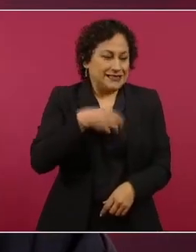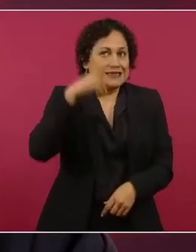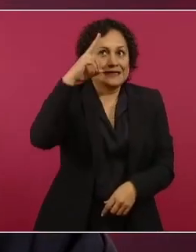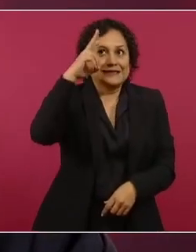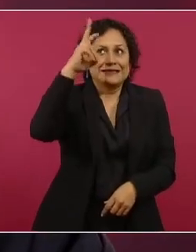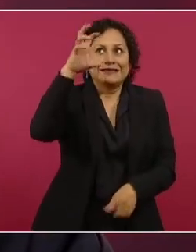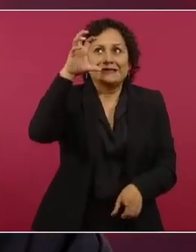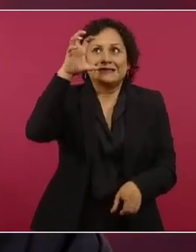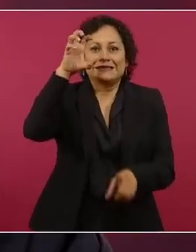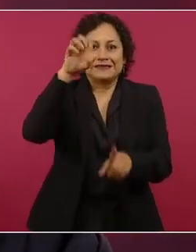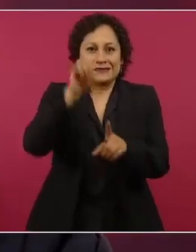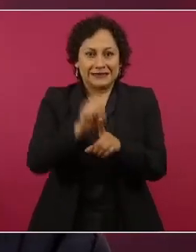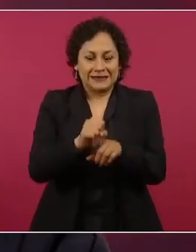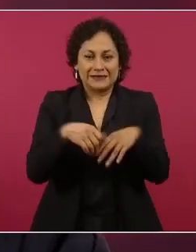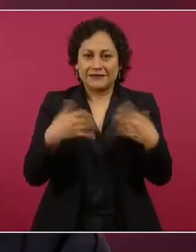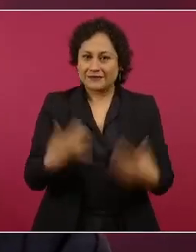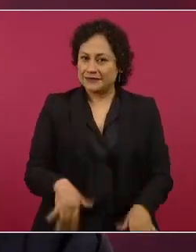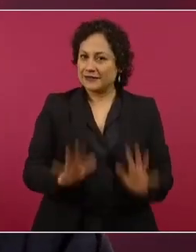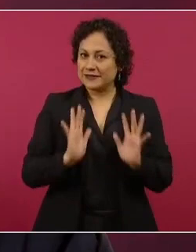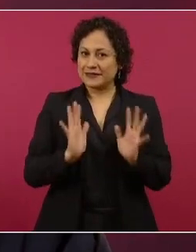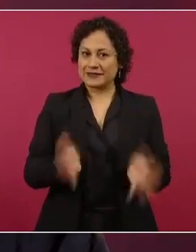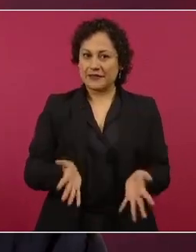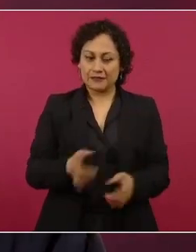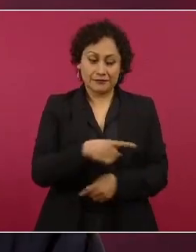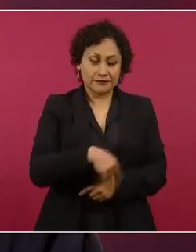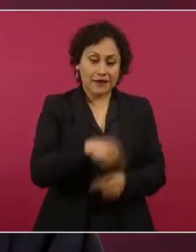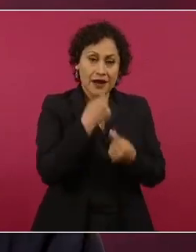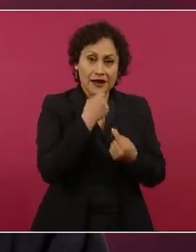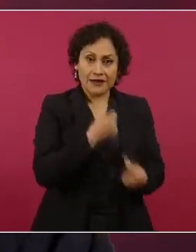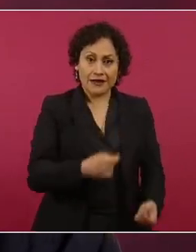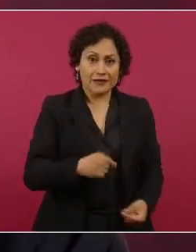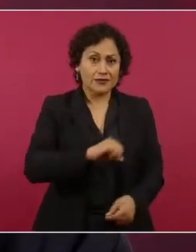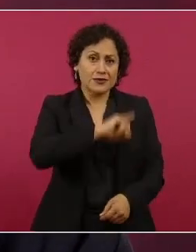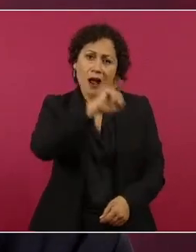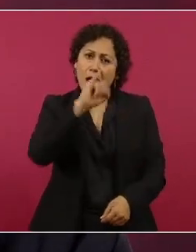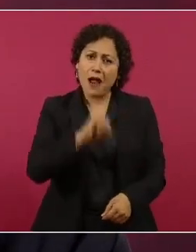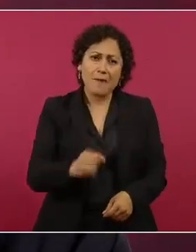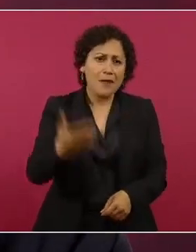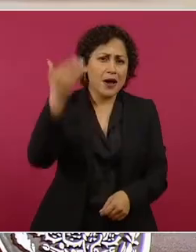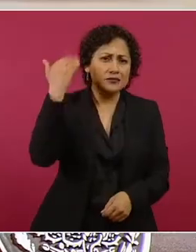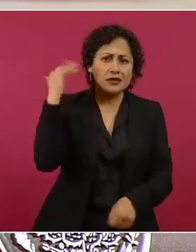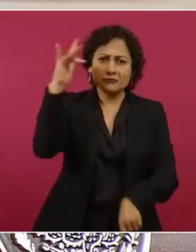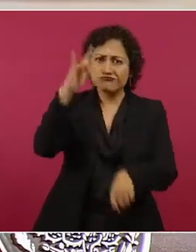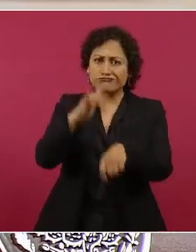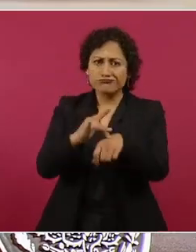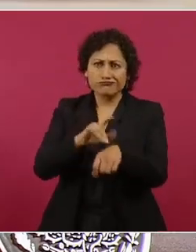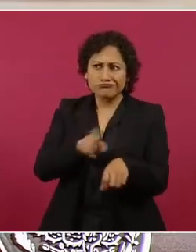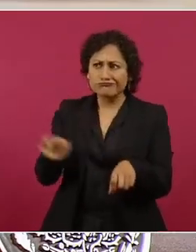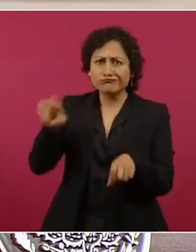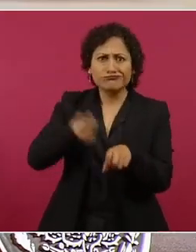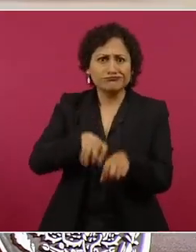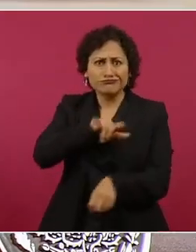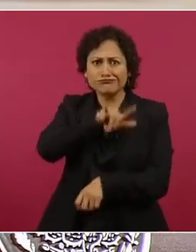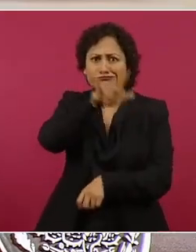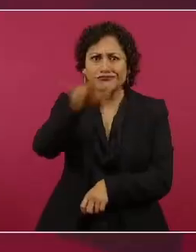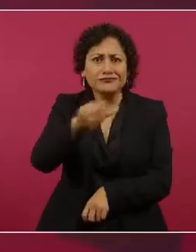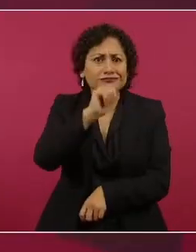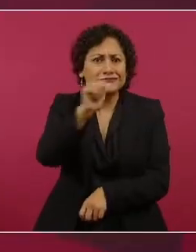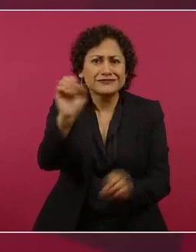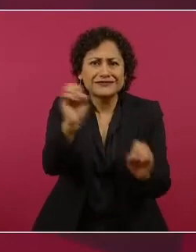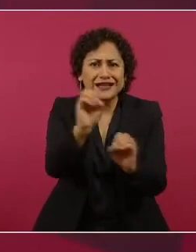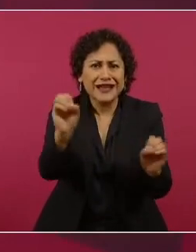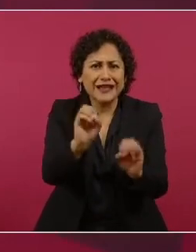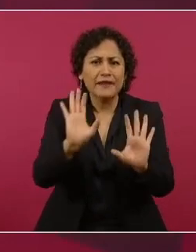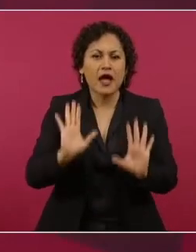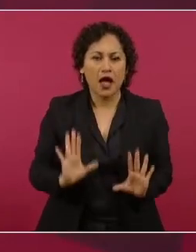Y los niños que nunca habían subido ni al avión, se formó una selección de muchos